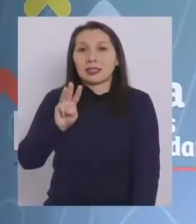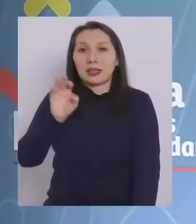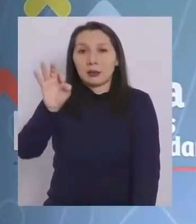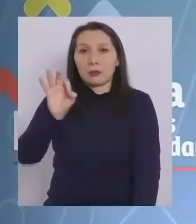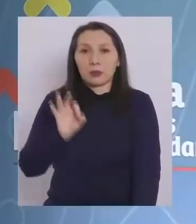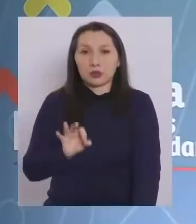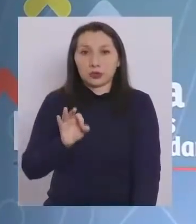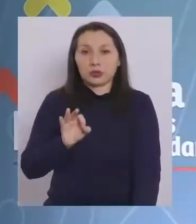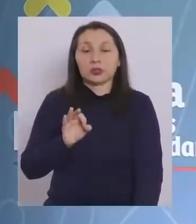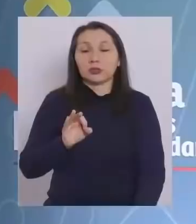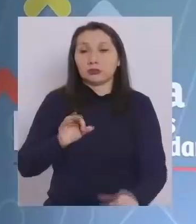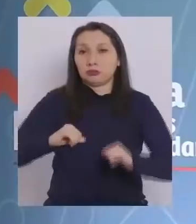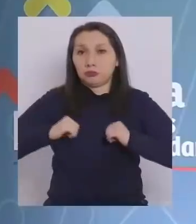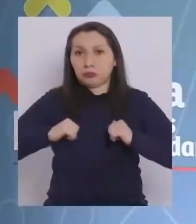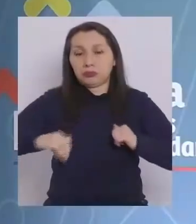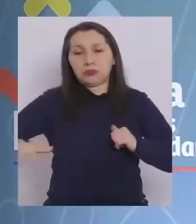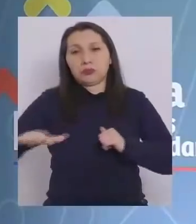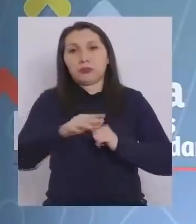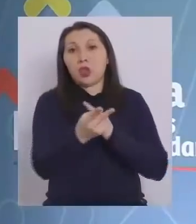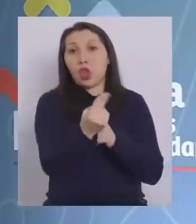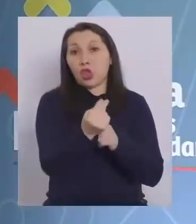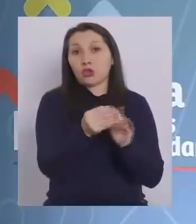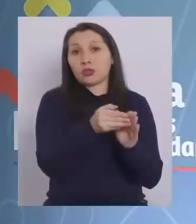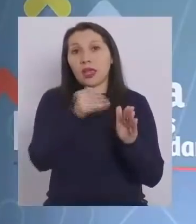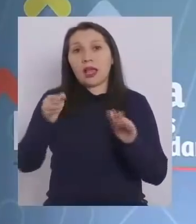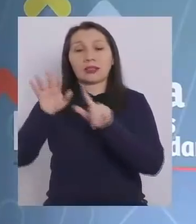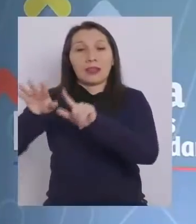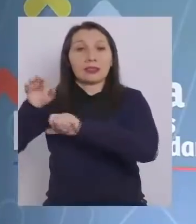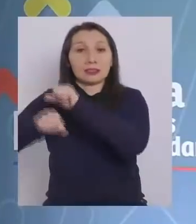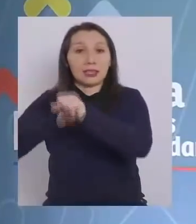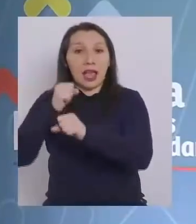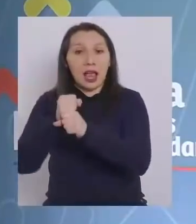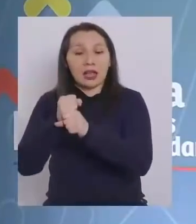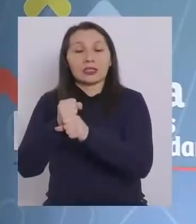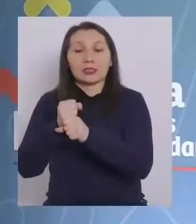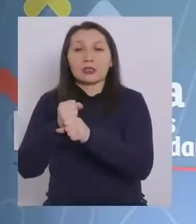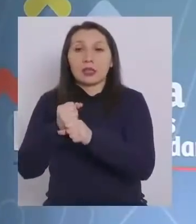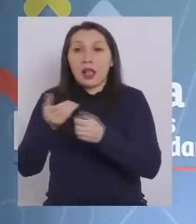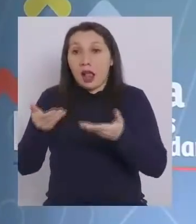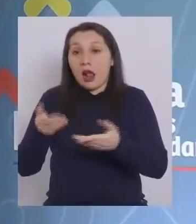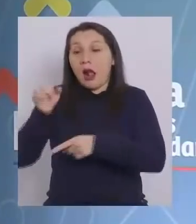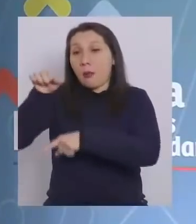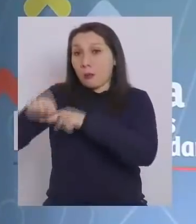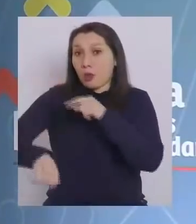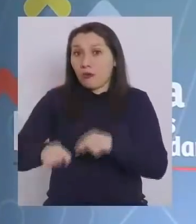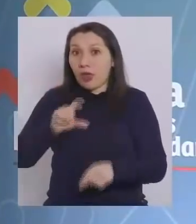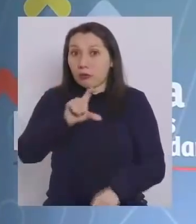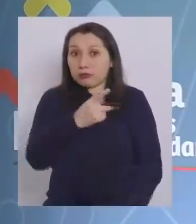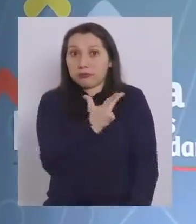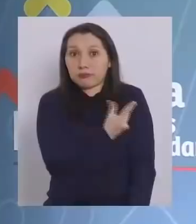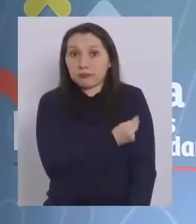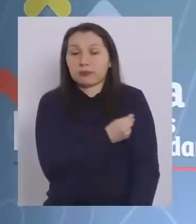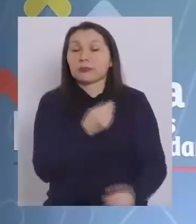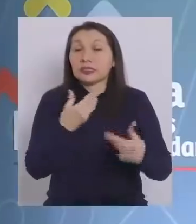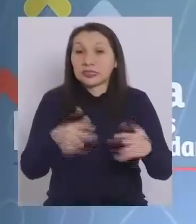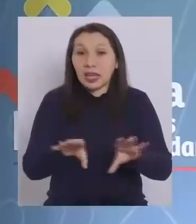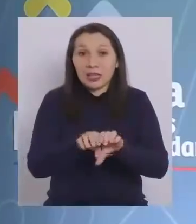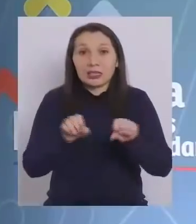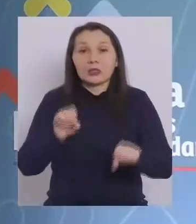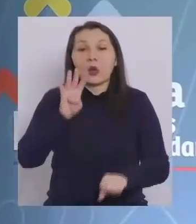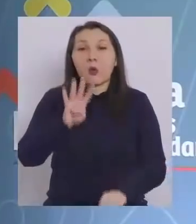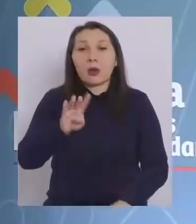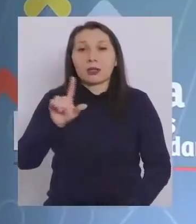% de ellos, de los jóvenes de 12 a 17 años, que es para cual está aprobada la vacuna, se ha vacunado un